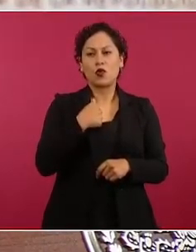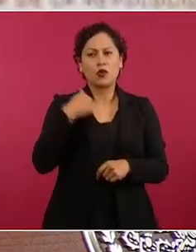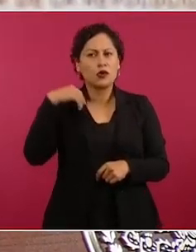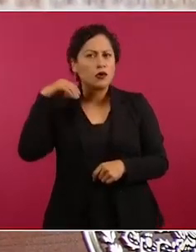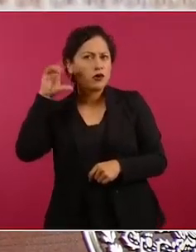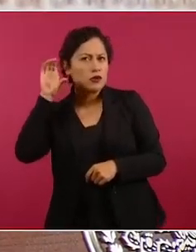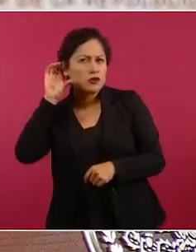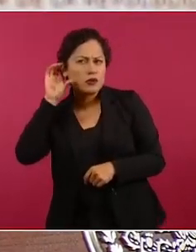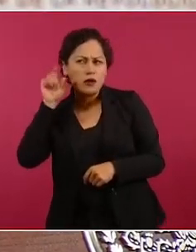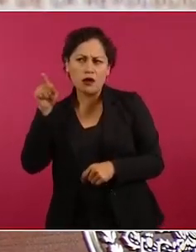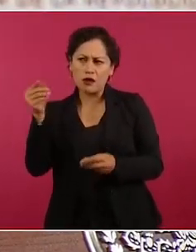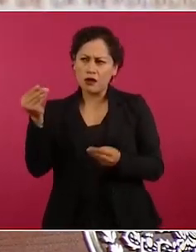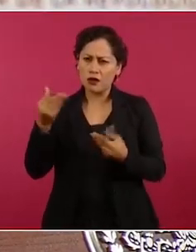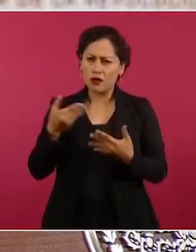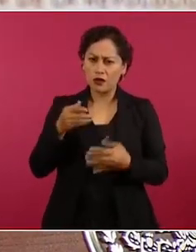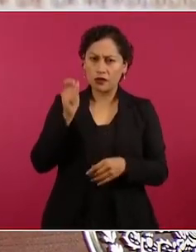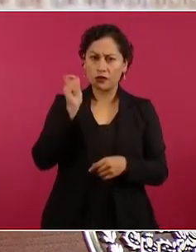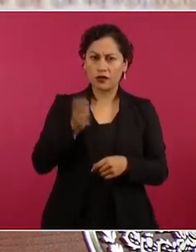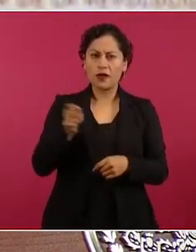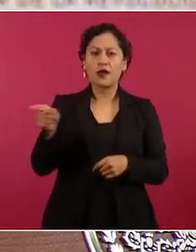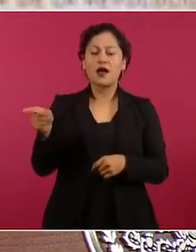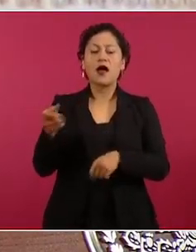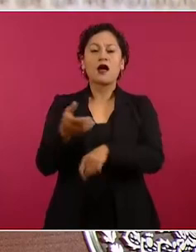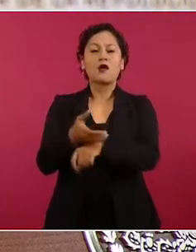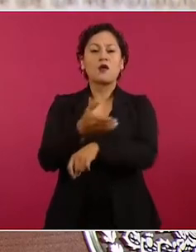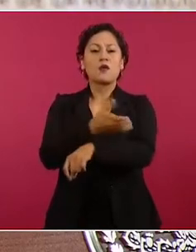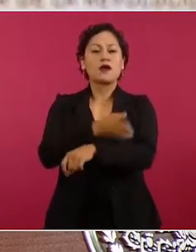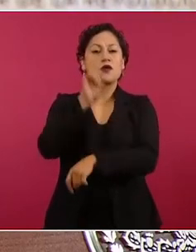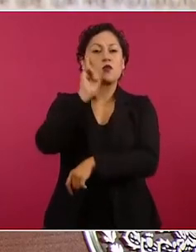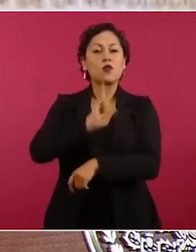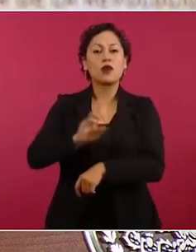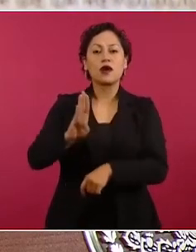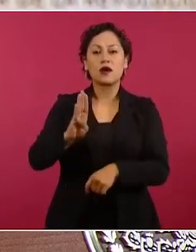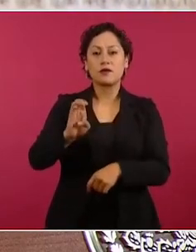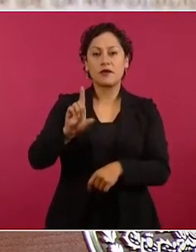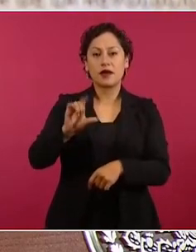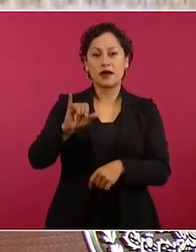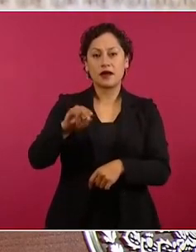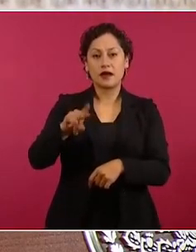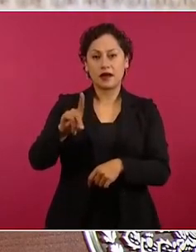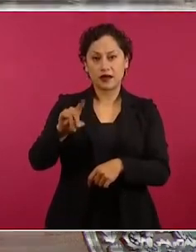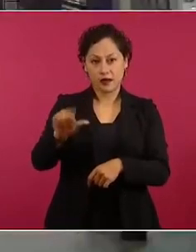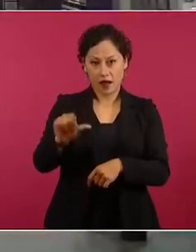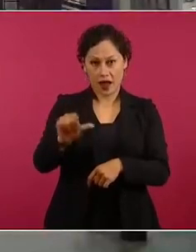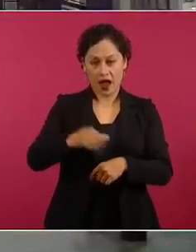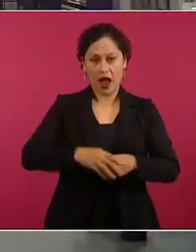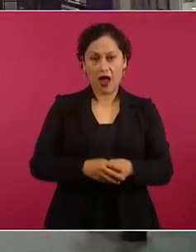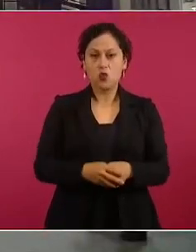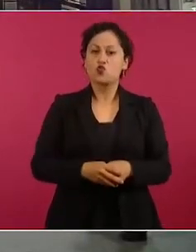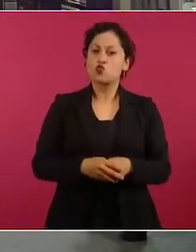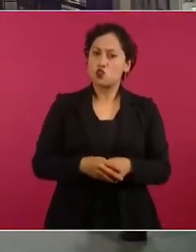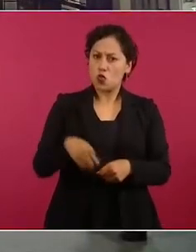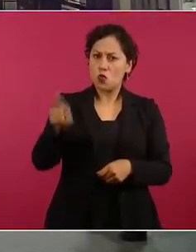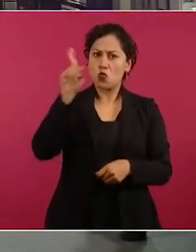Belinda y Belinda se ha portado muy bien con nosotros.